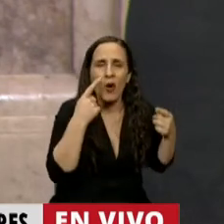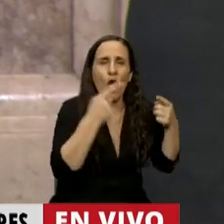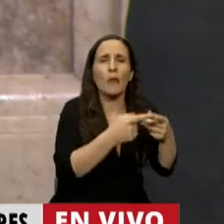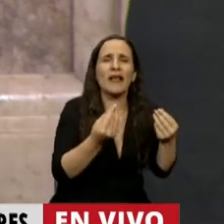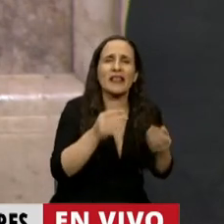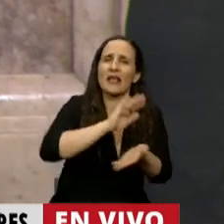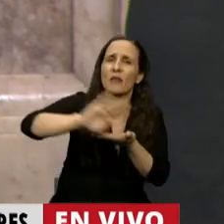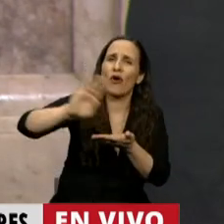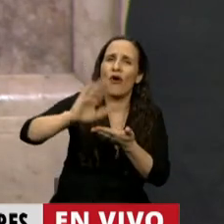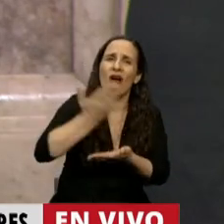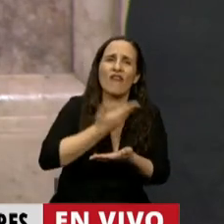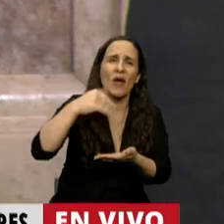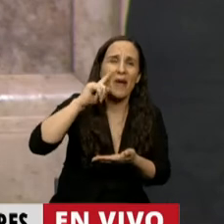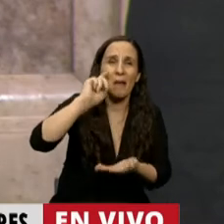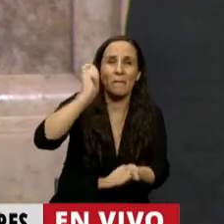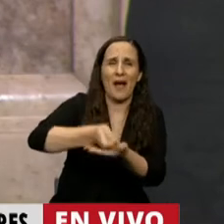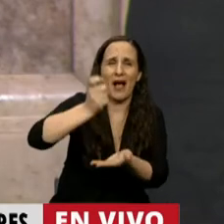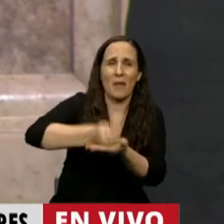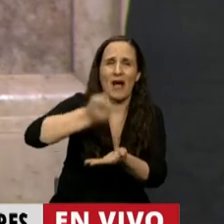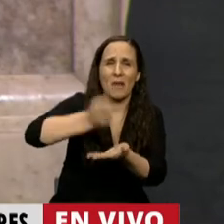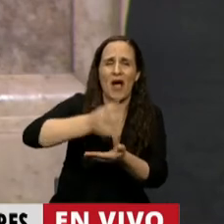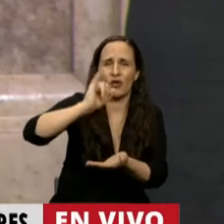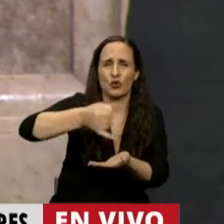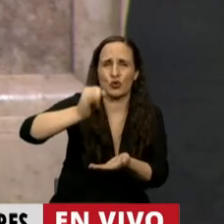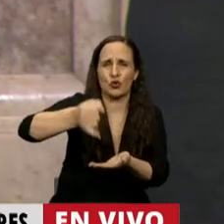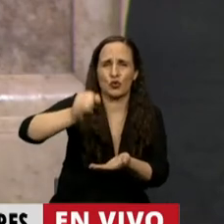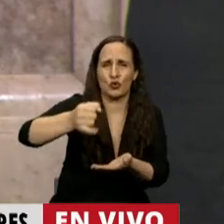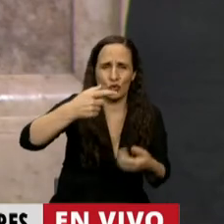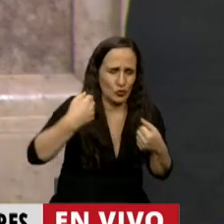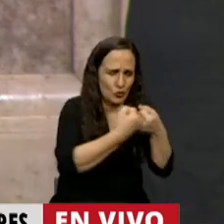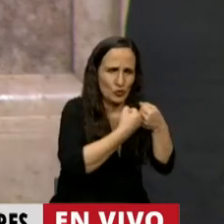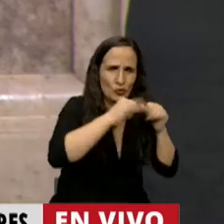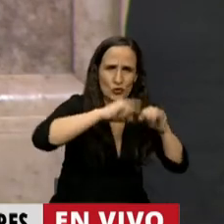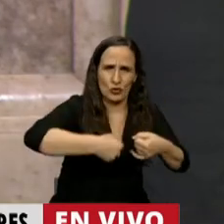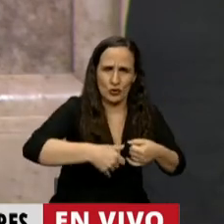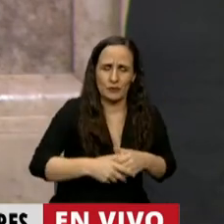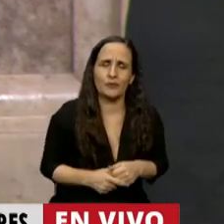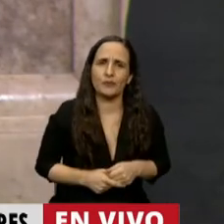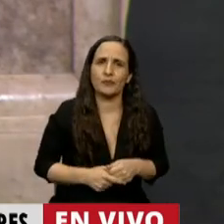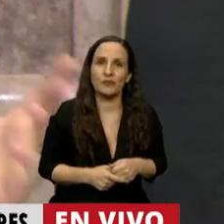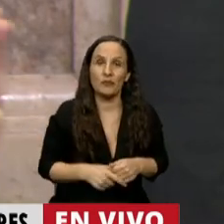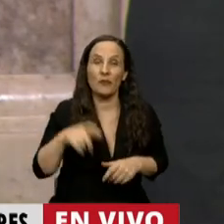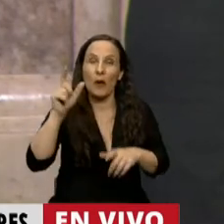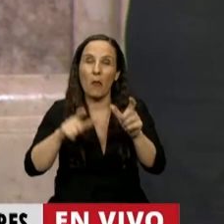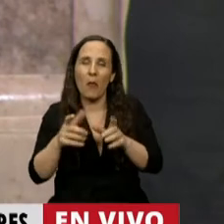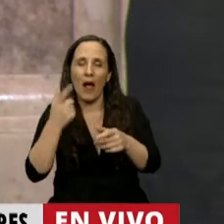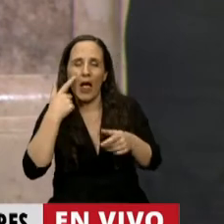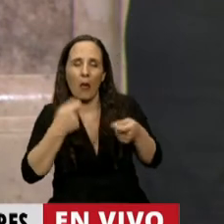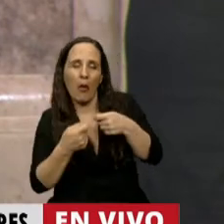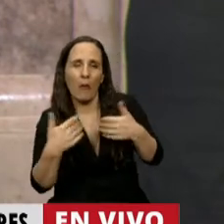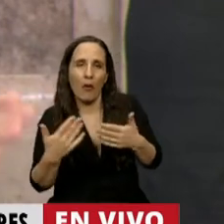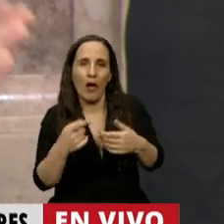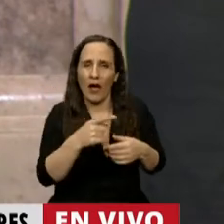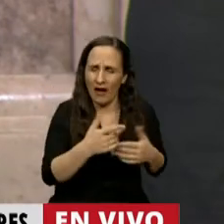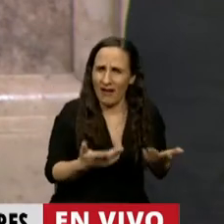fraudulenta al Fondo Monetario Internacional, tienen consenso. Para pagarle a los especuladores, sí. ¿Cómo?